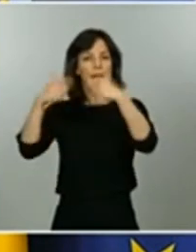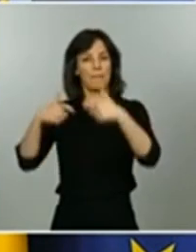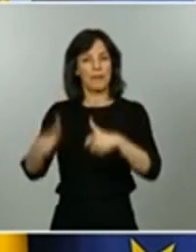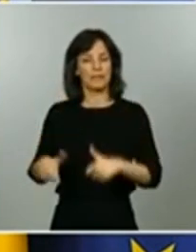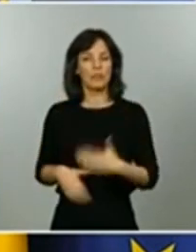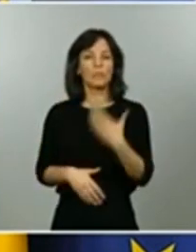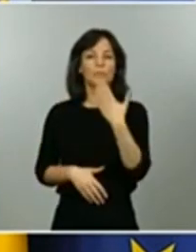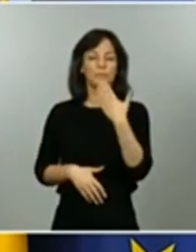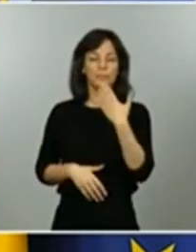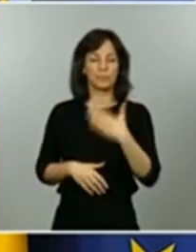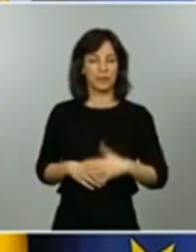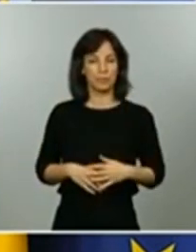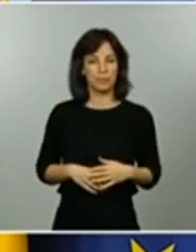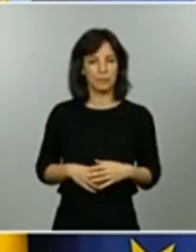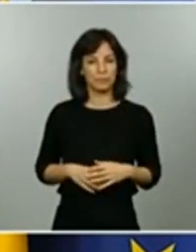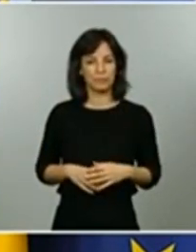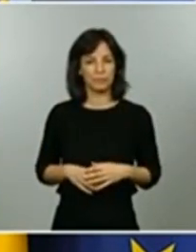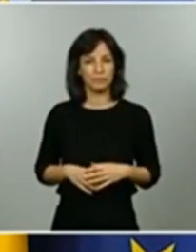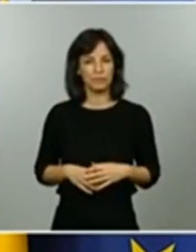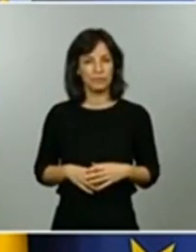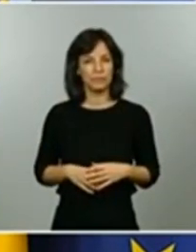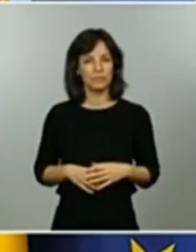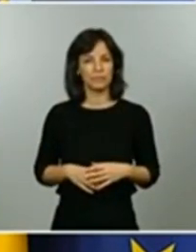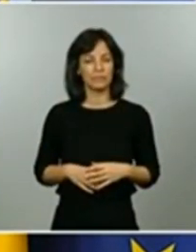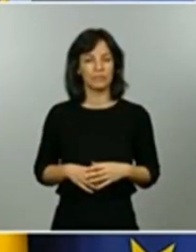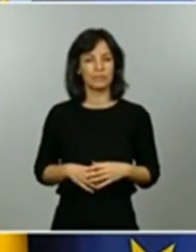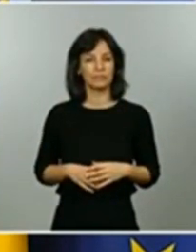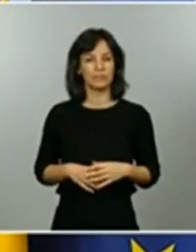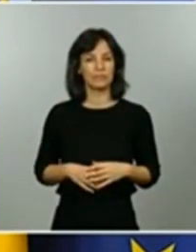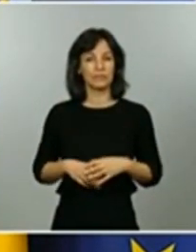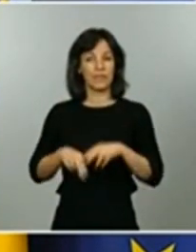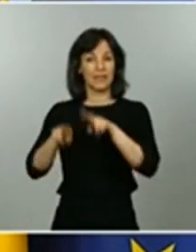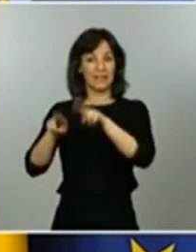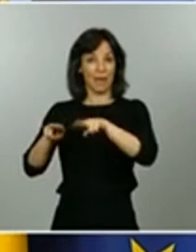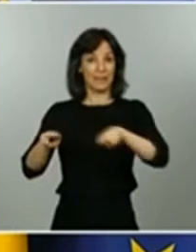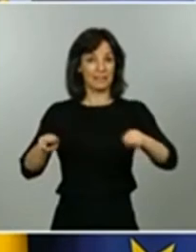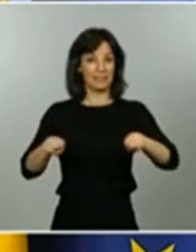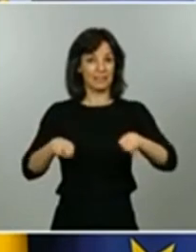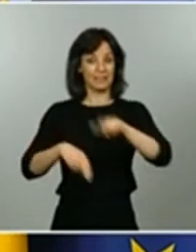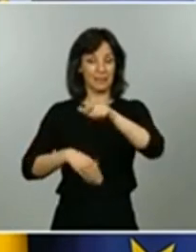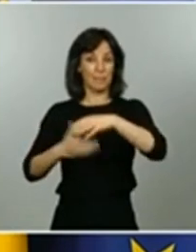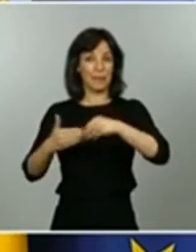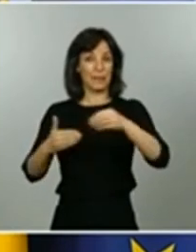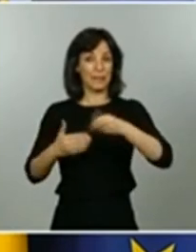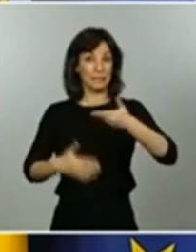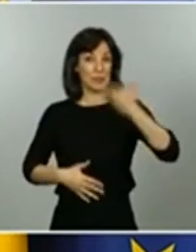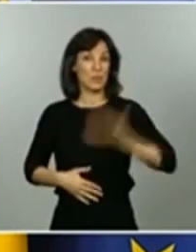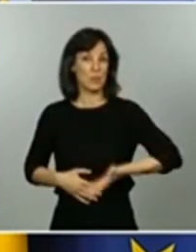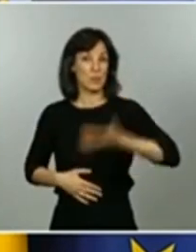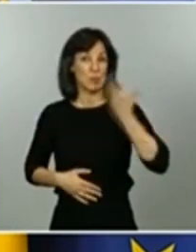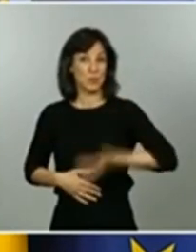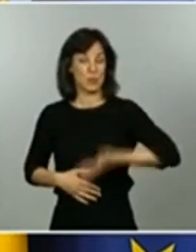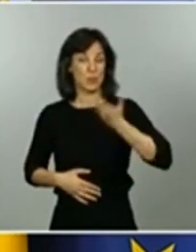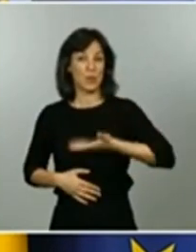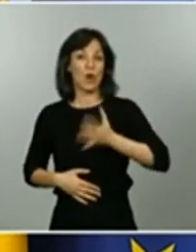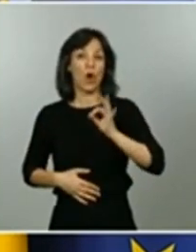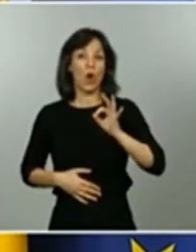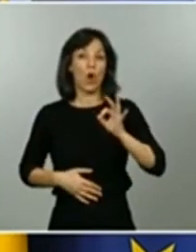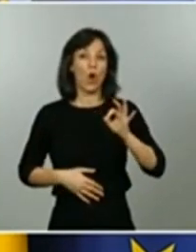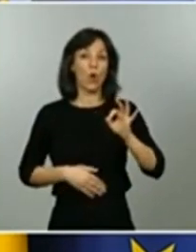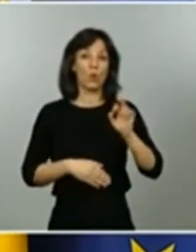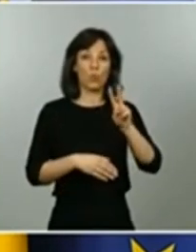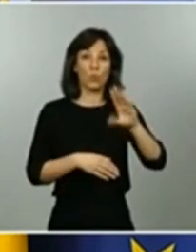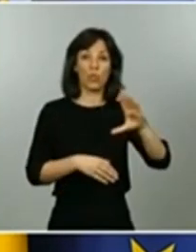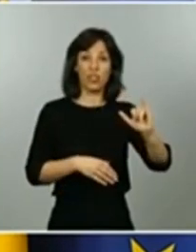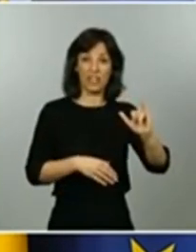a camas de pacientes para pacientes críticos o el acceso a camas para cuidados de pacientes con